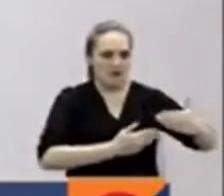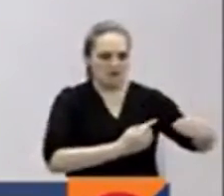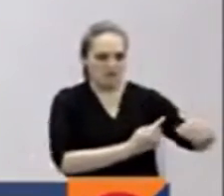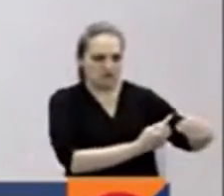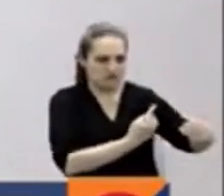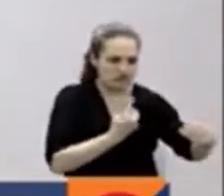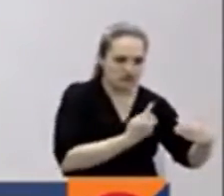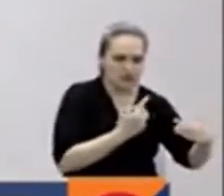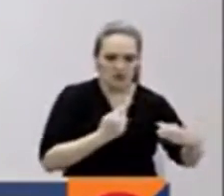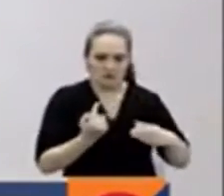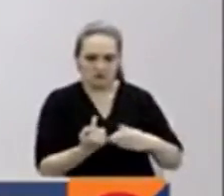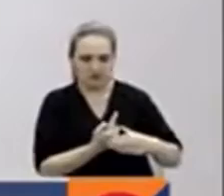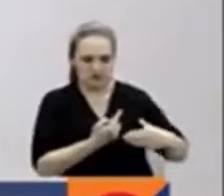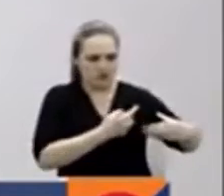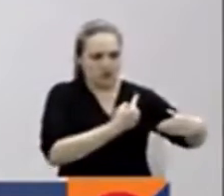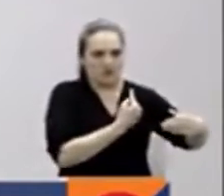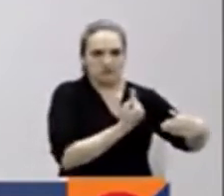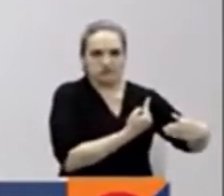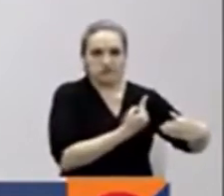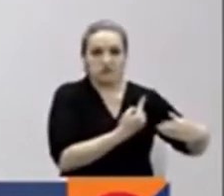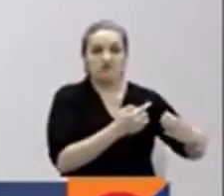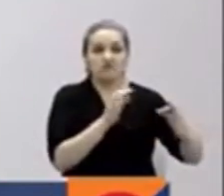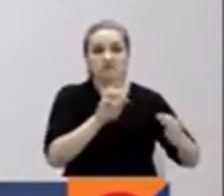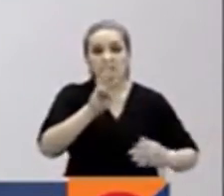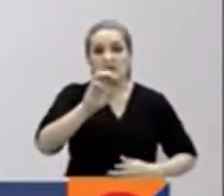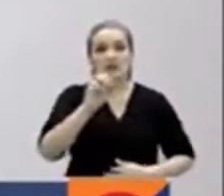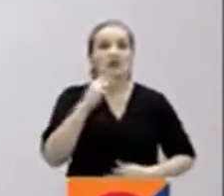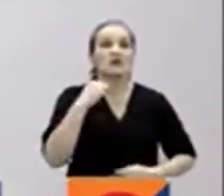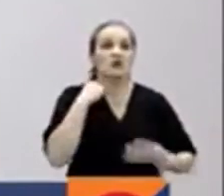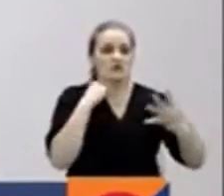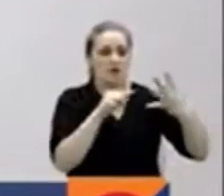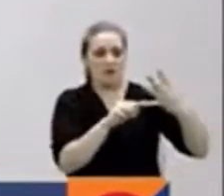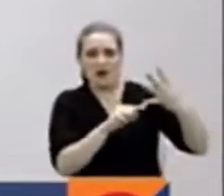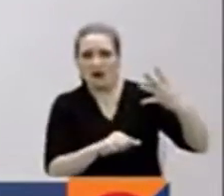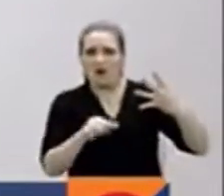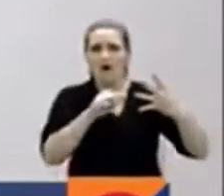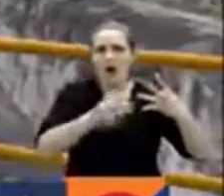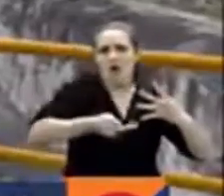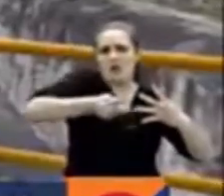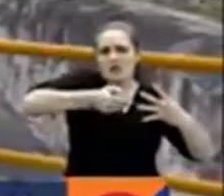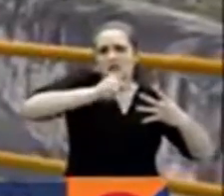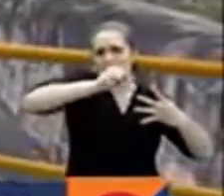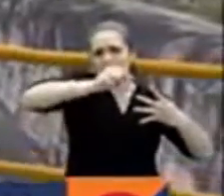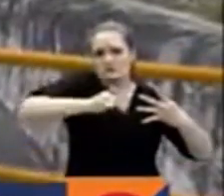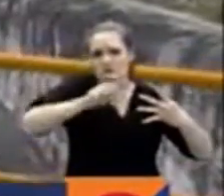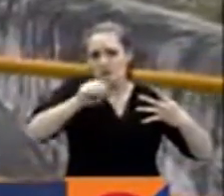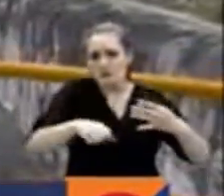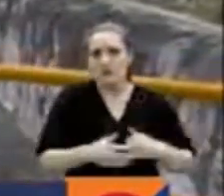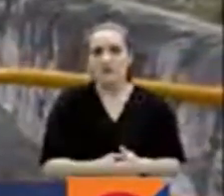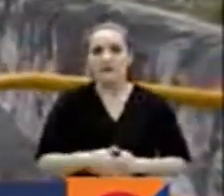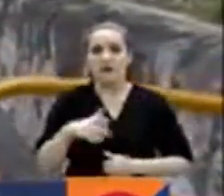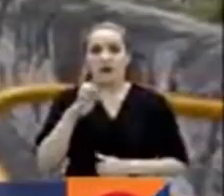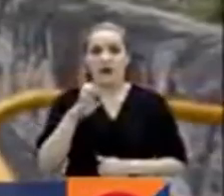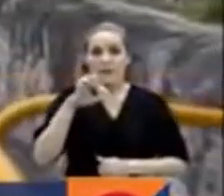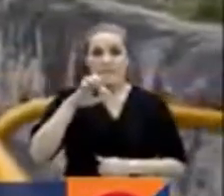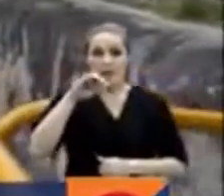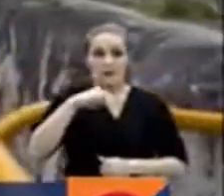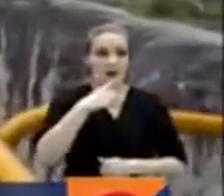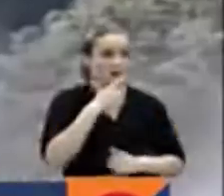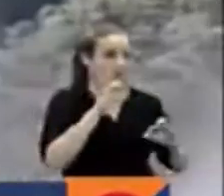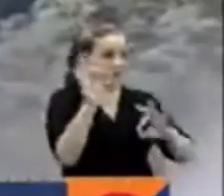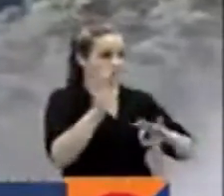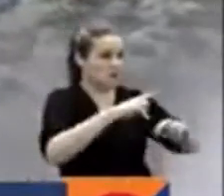marcha para estarla entregando antes del 30 de noviembre al Sistema Eléctrico Nacional. Para EPM las obras civiles ya están